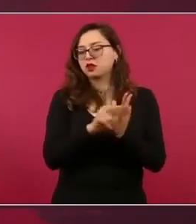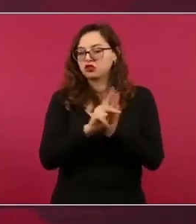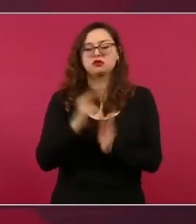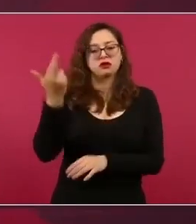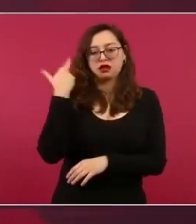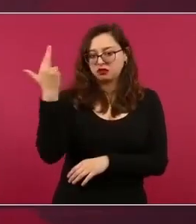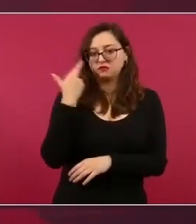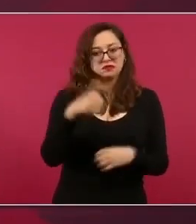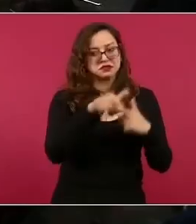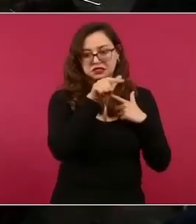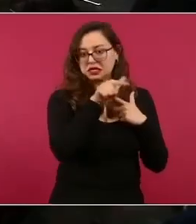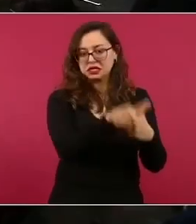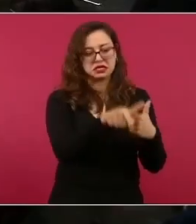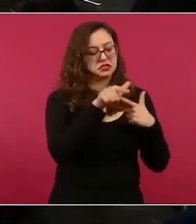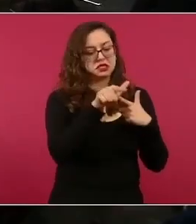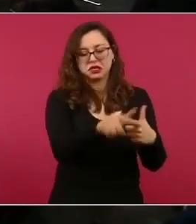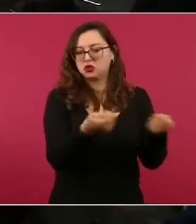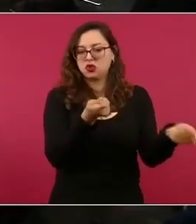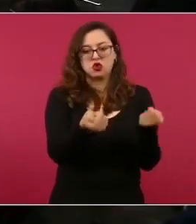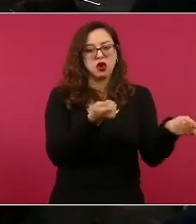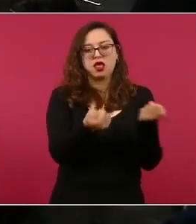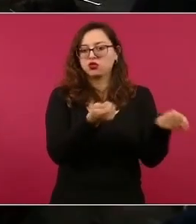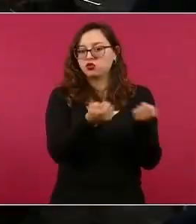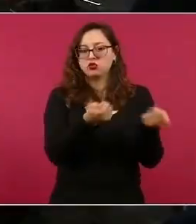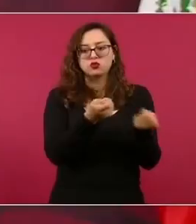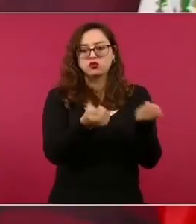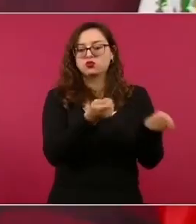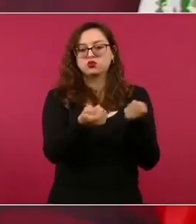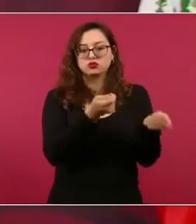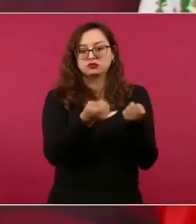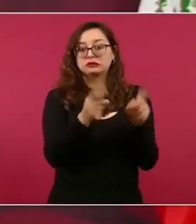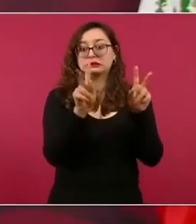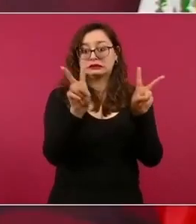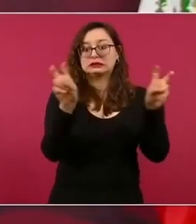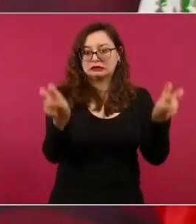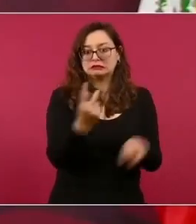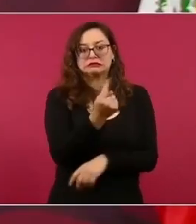su apuesta es a lo mediático